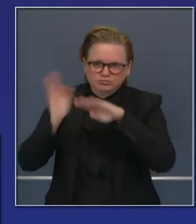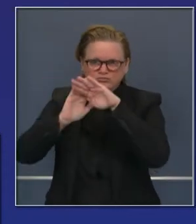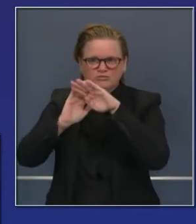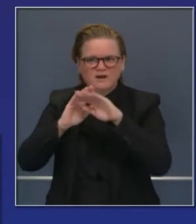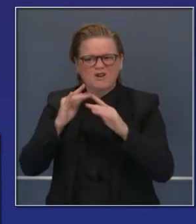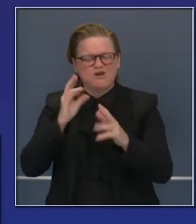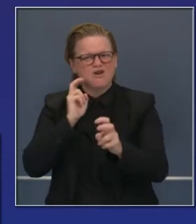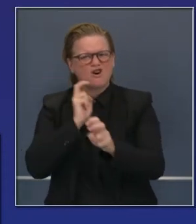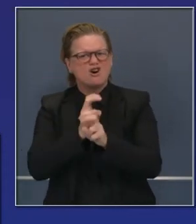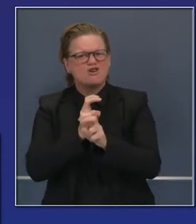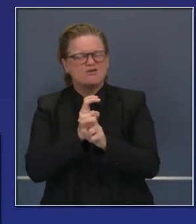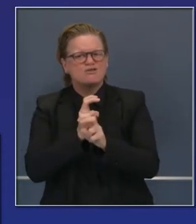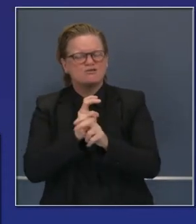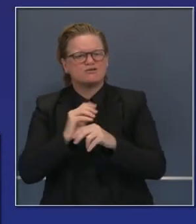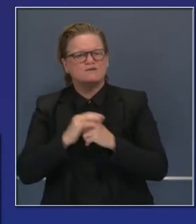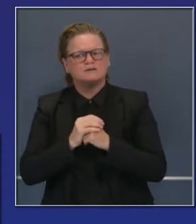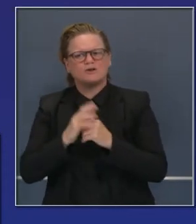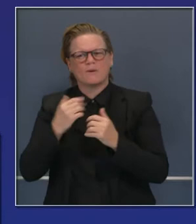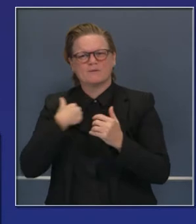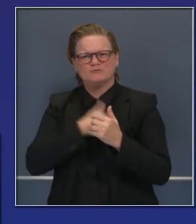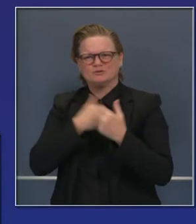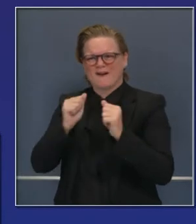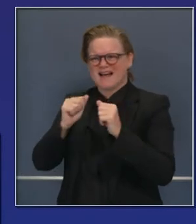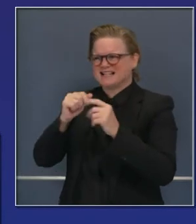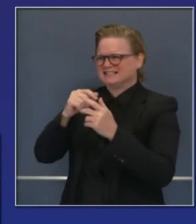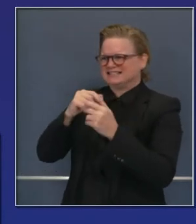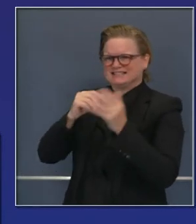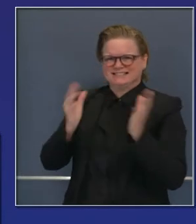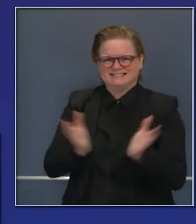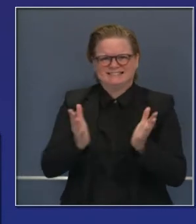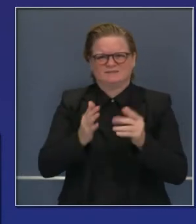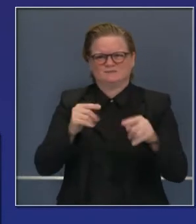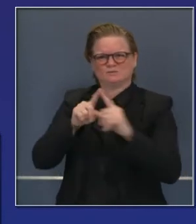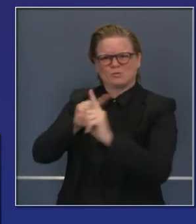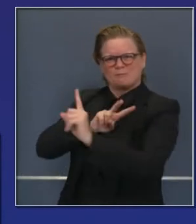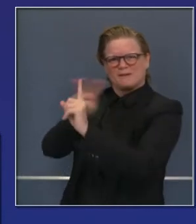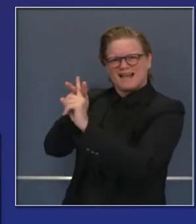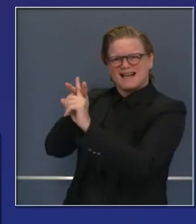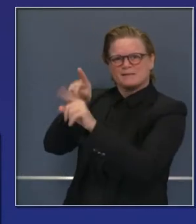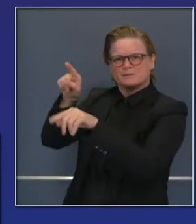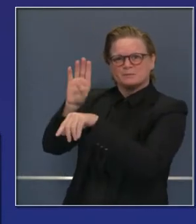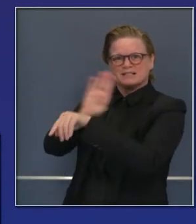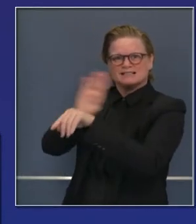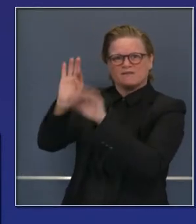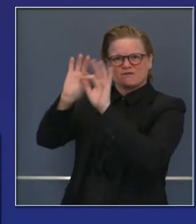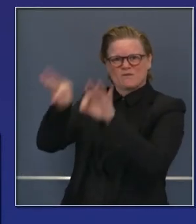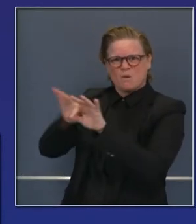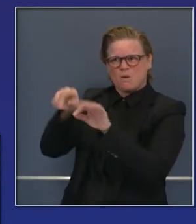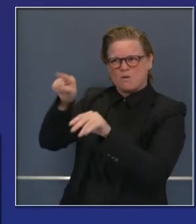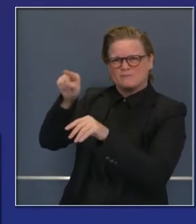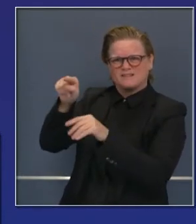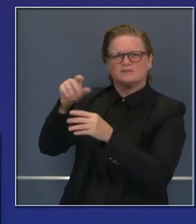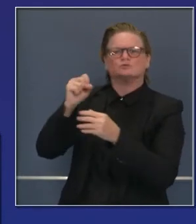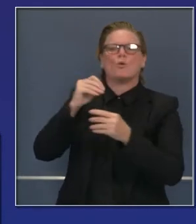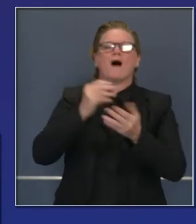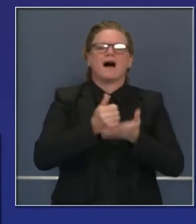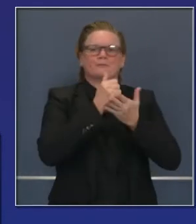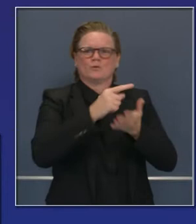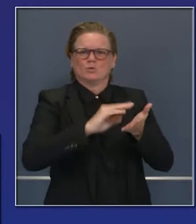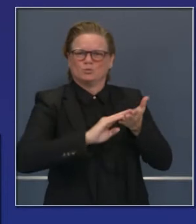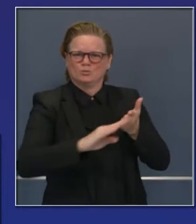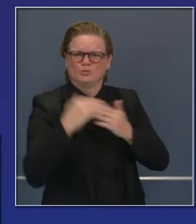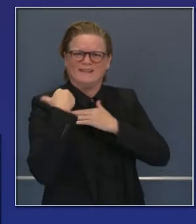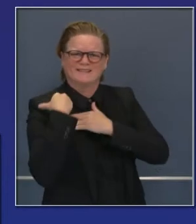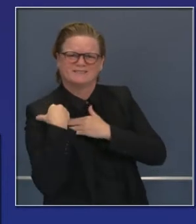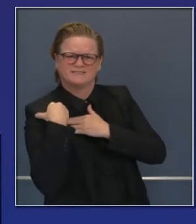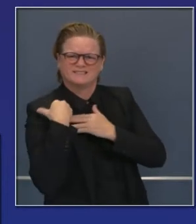y semanas. Esto es algo del apoyo que estamos proporcionando. El paquete de apoyo de emergencia junto con la legislatura es